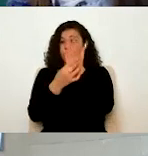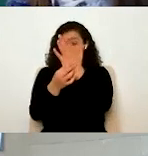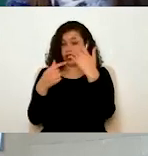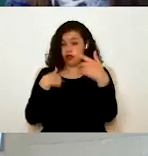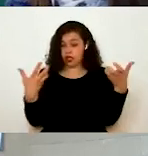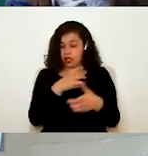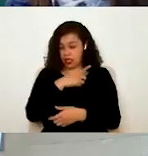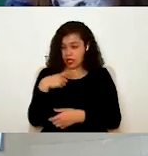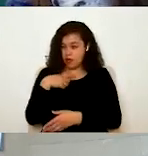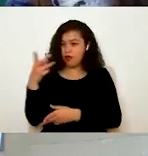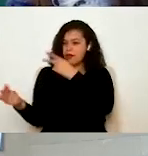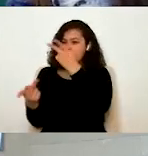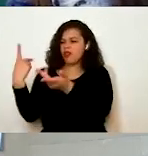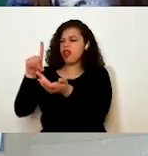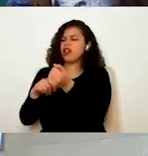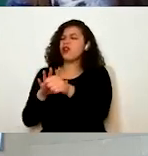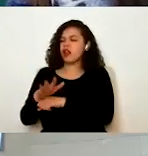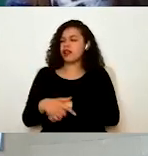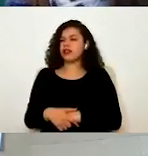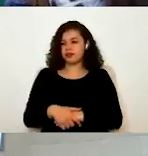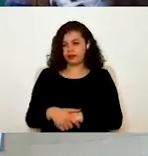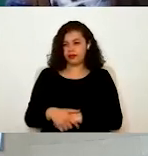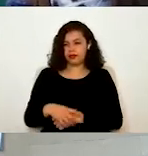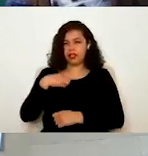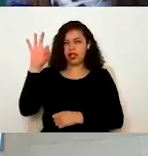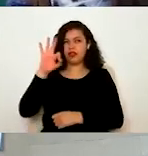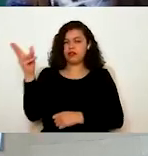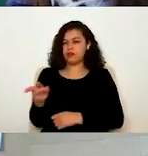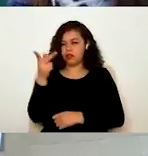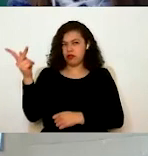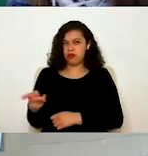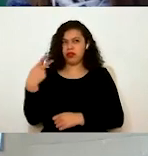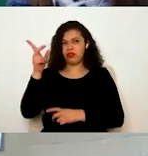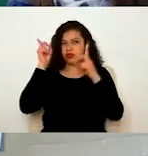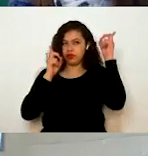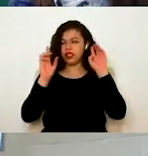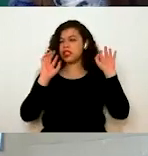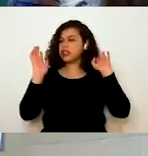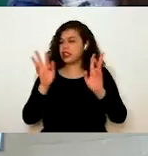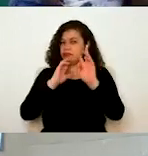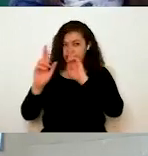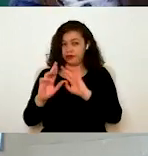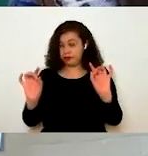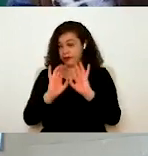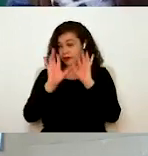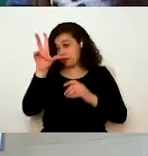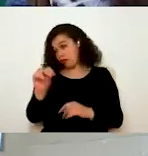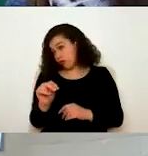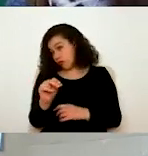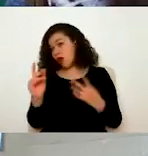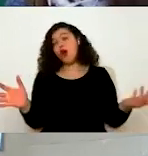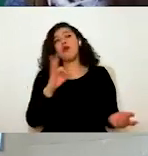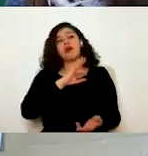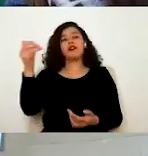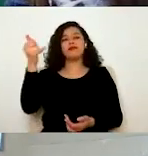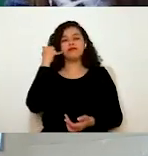tener? A lo mejor ustedes, al consultar estas preguntas, ya solucionan sus dudas. En caso de que no, bueno, pues siempre pueden llamarnos